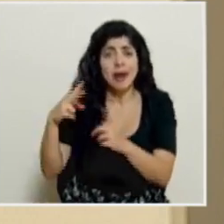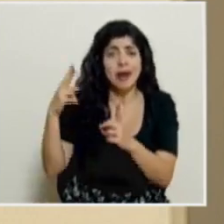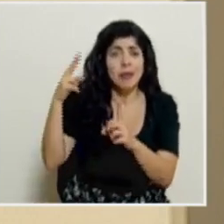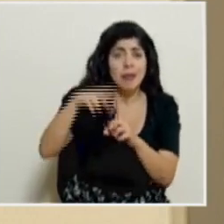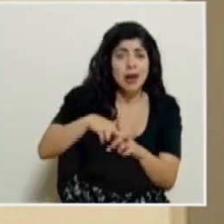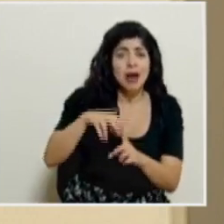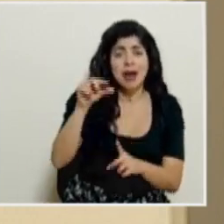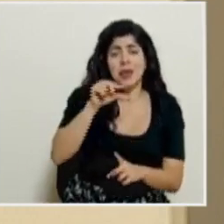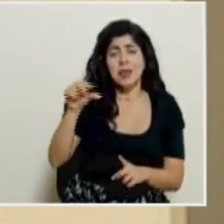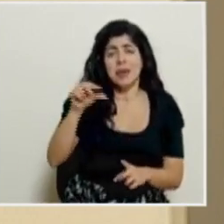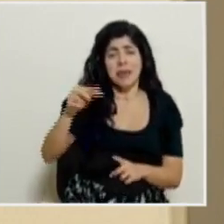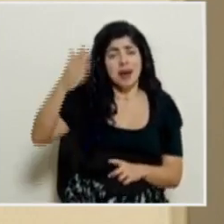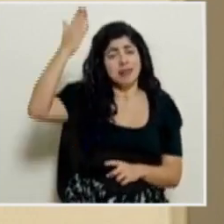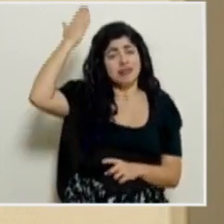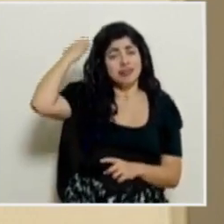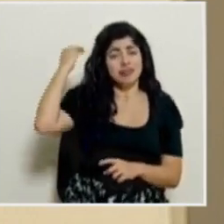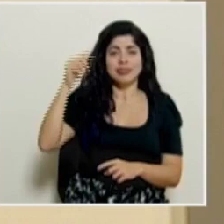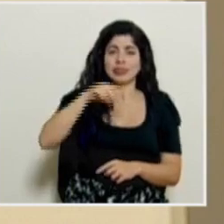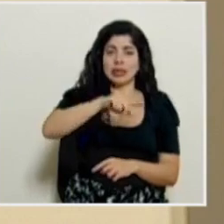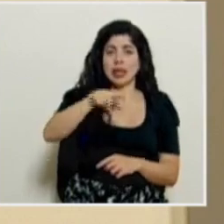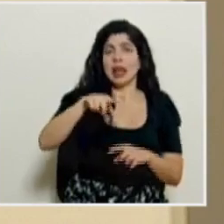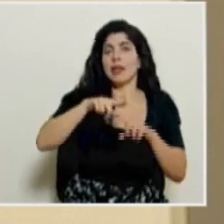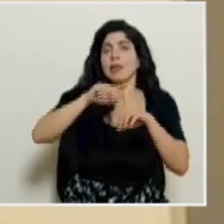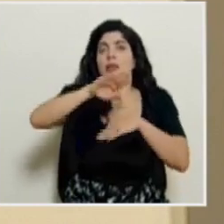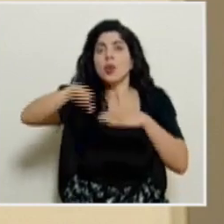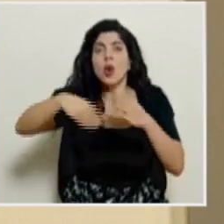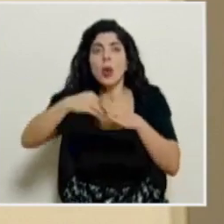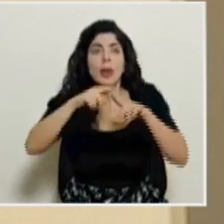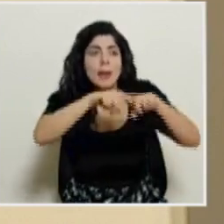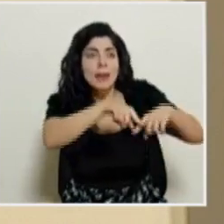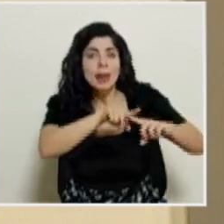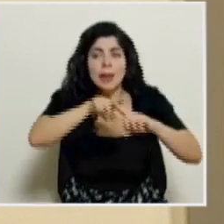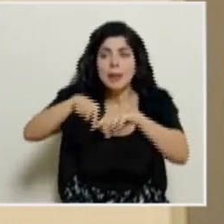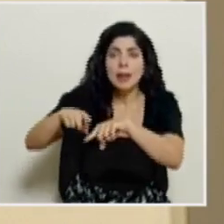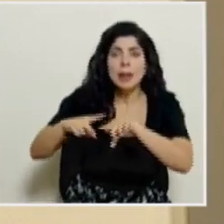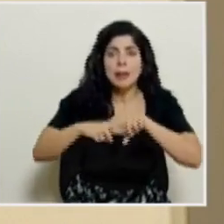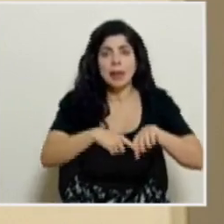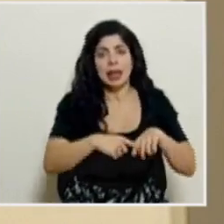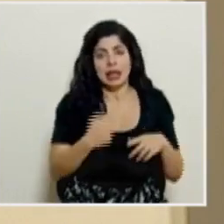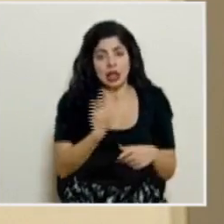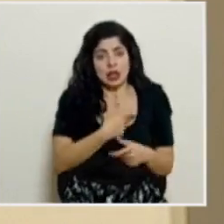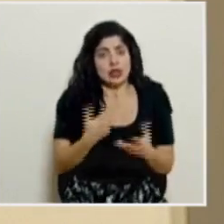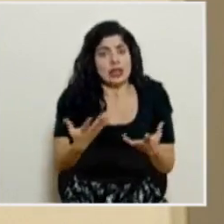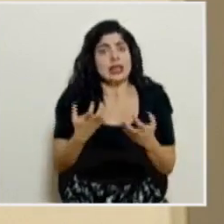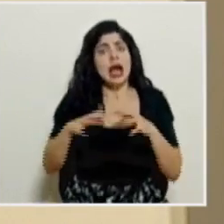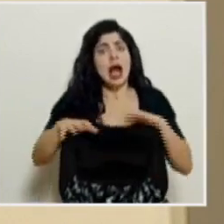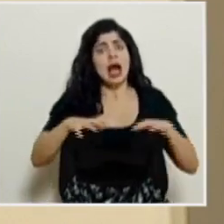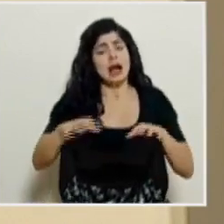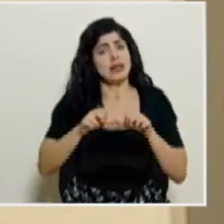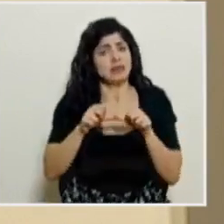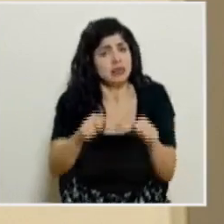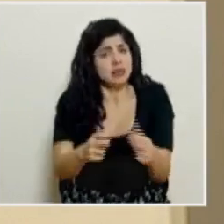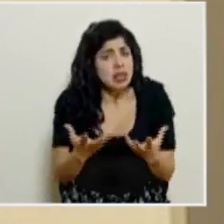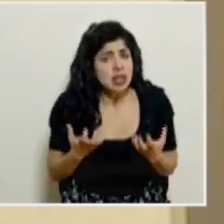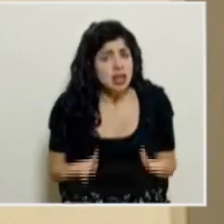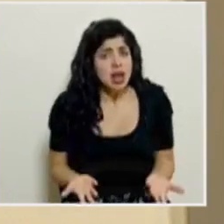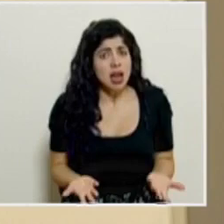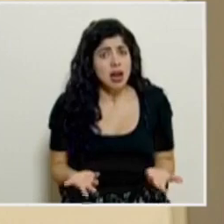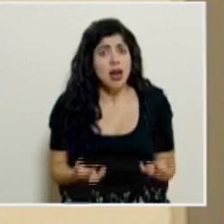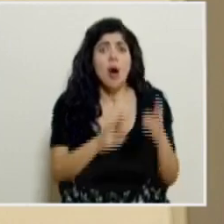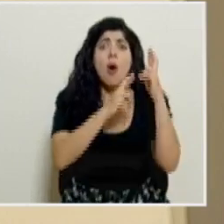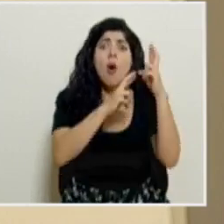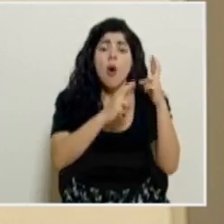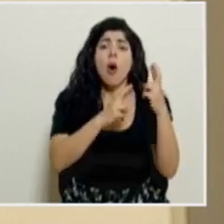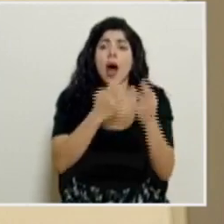en semanas anteriores. Yo creo que aquí todos dependemos de todos y queremos más bien que las actividades continúen, que ojalá se